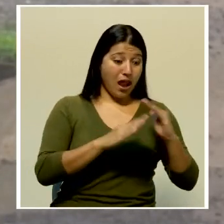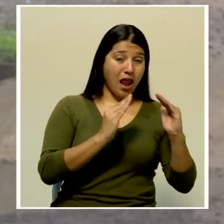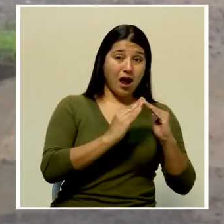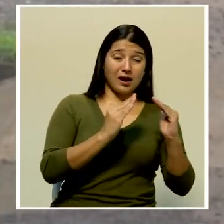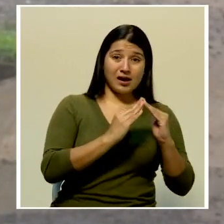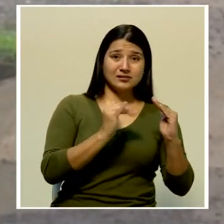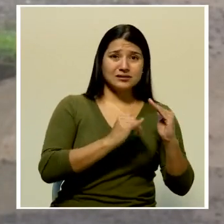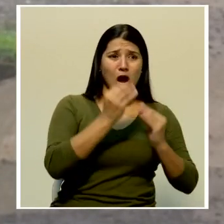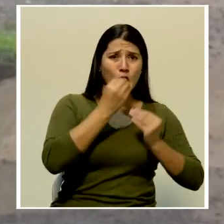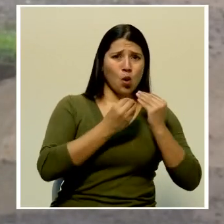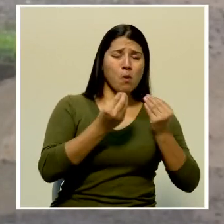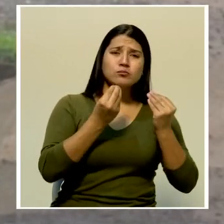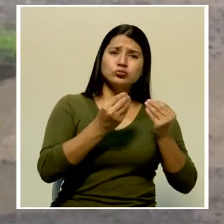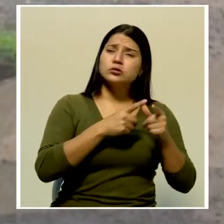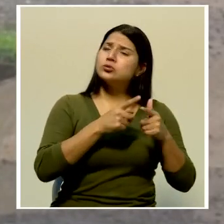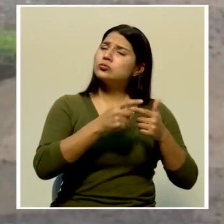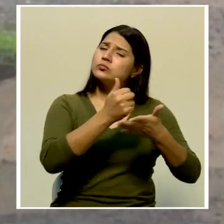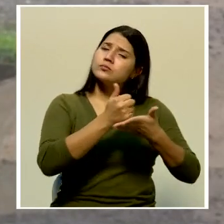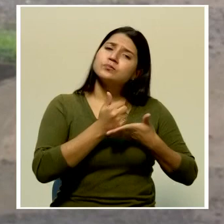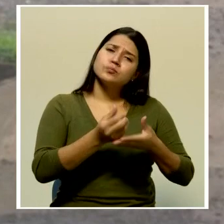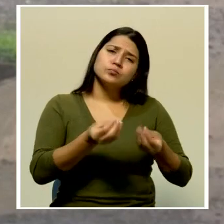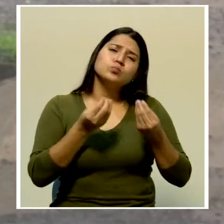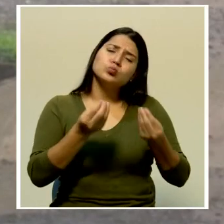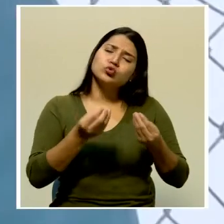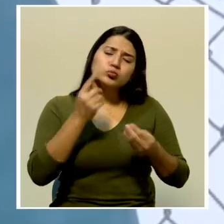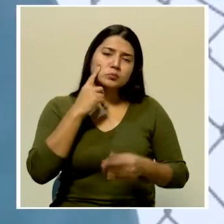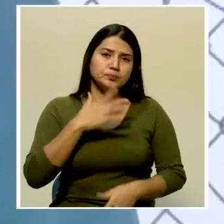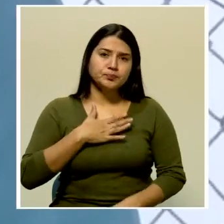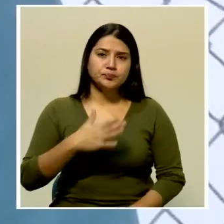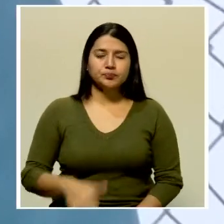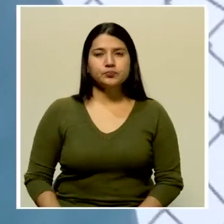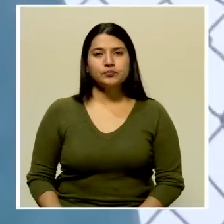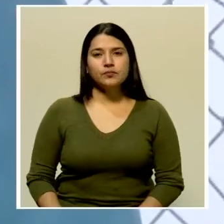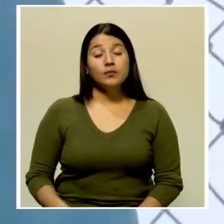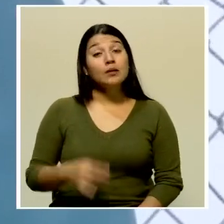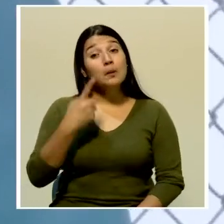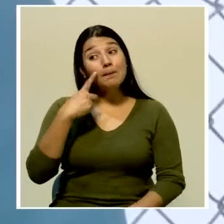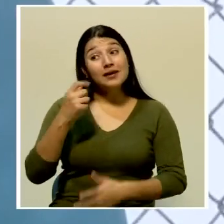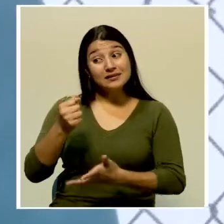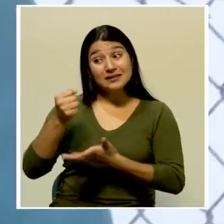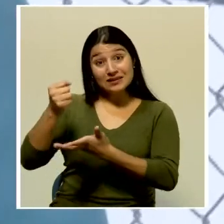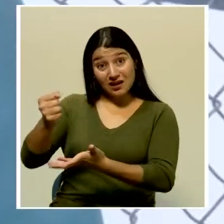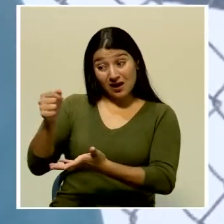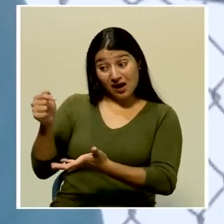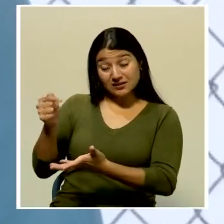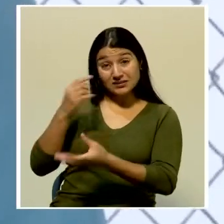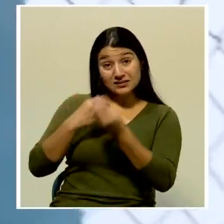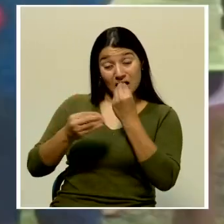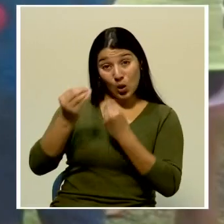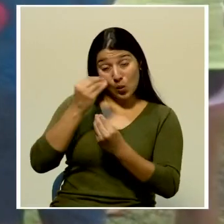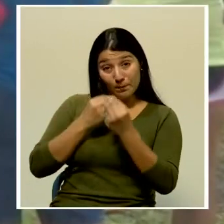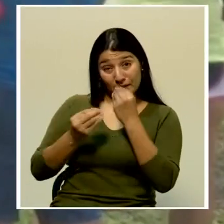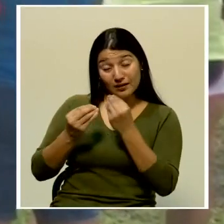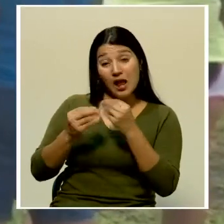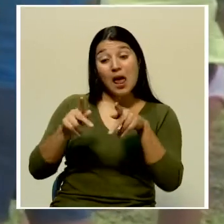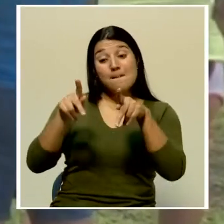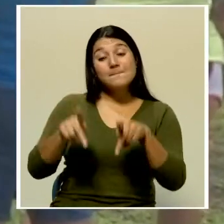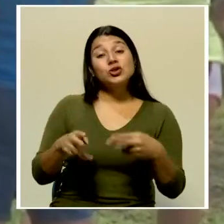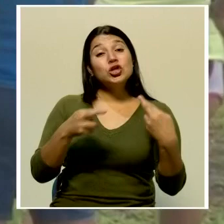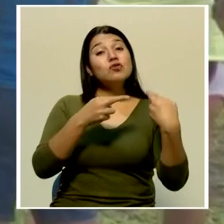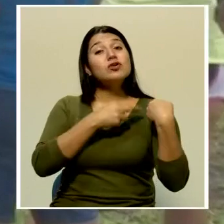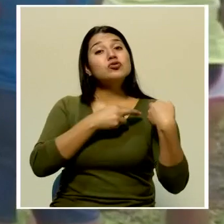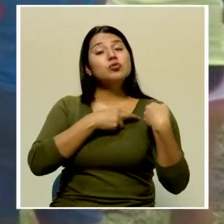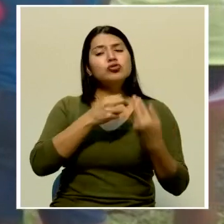Entonces esto pues es una ayuda para un montón, para uno. Para la entrega de estos paquetes alimentarios, los encargados de